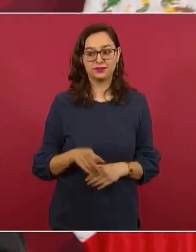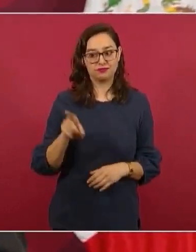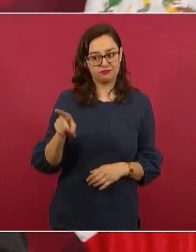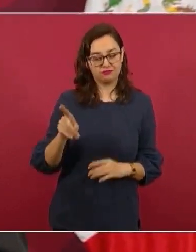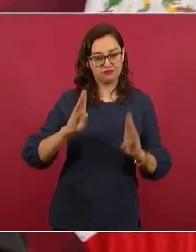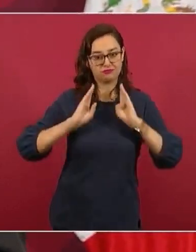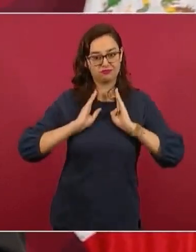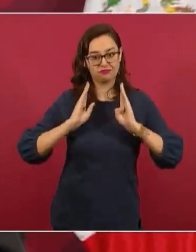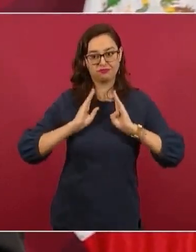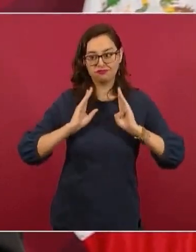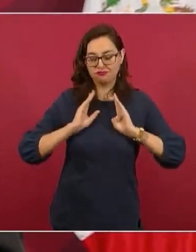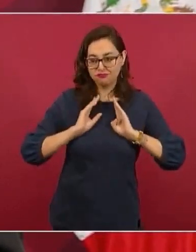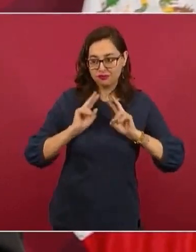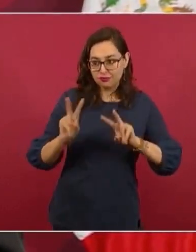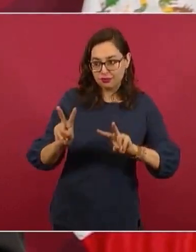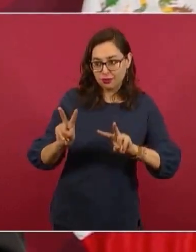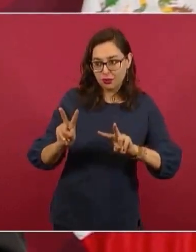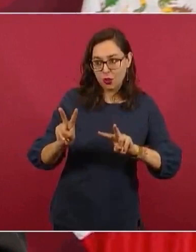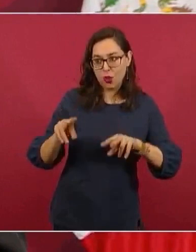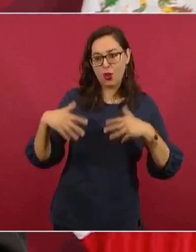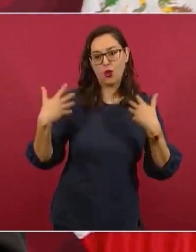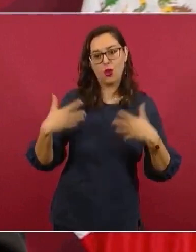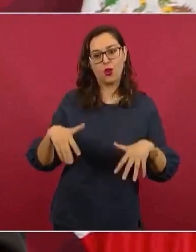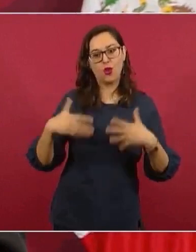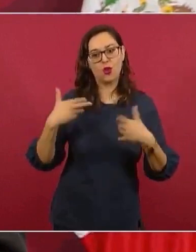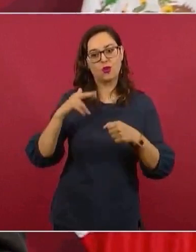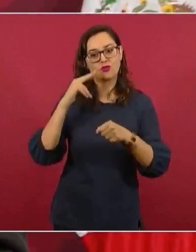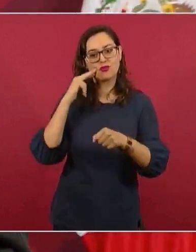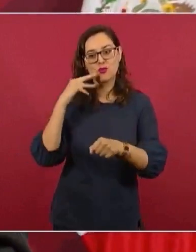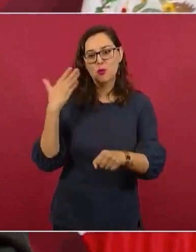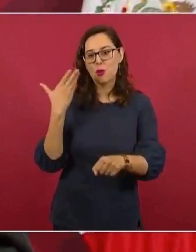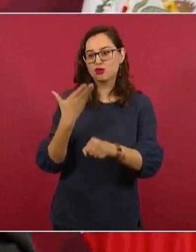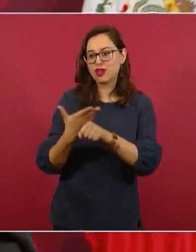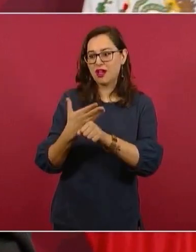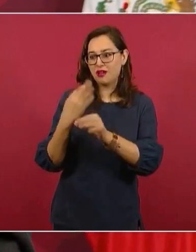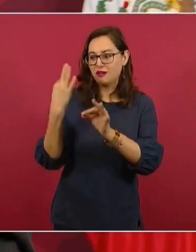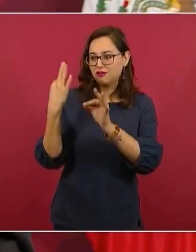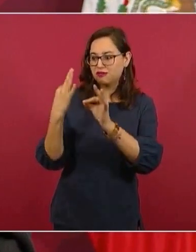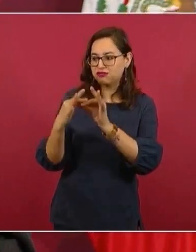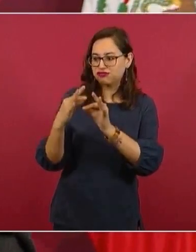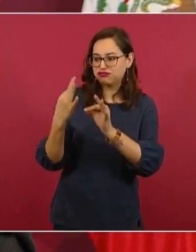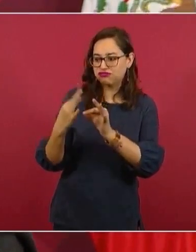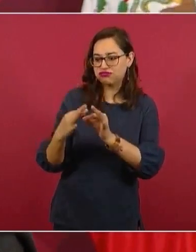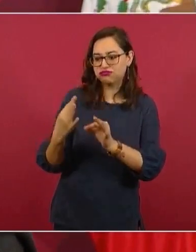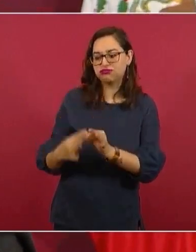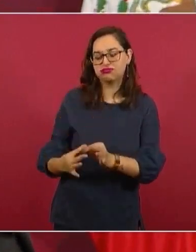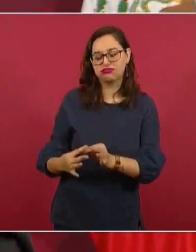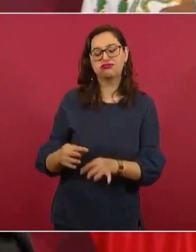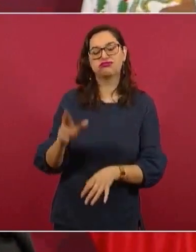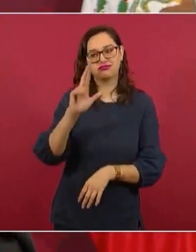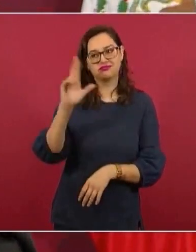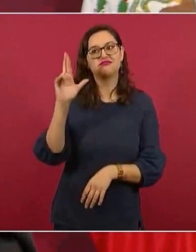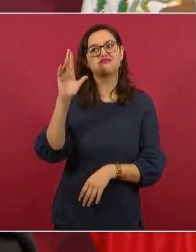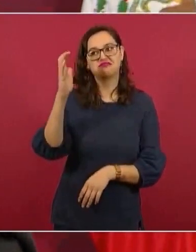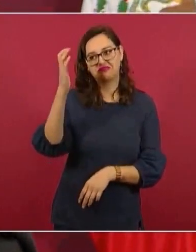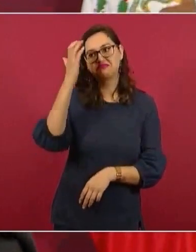Ejército en estos tiempos. Antes era distinto,